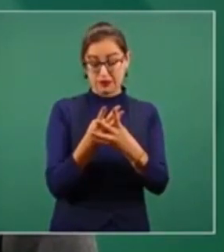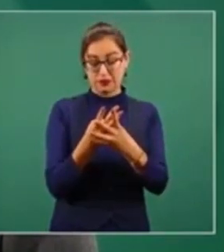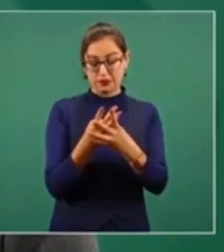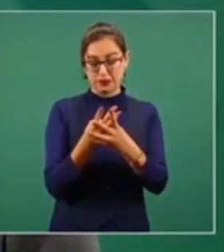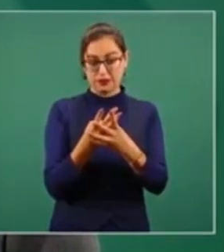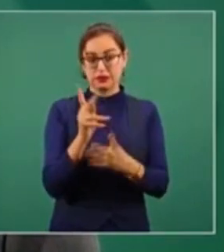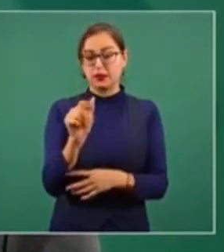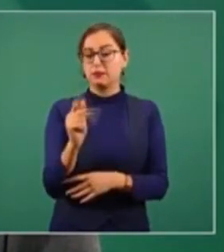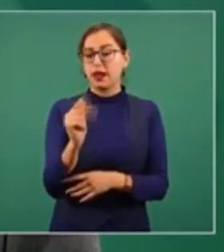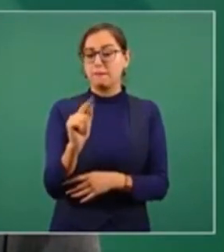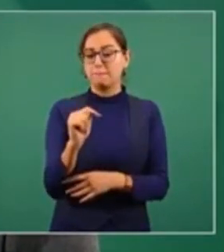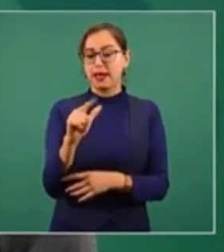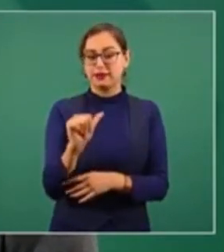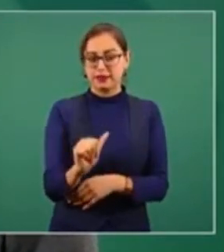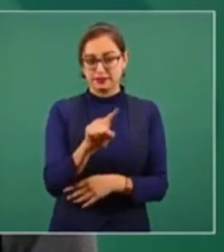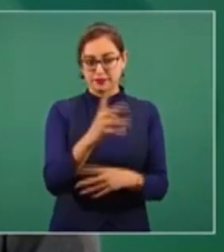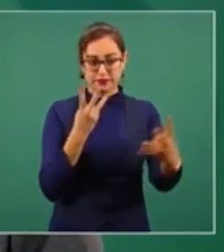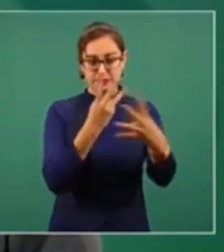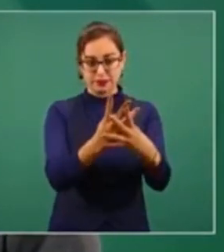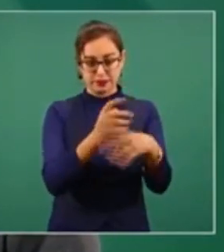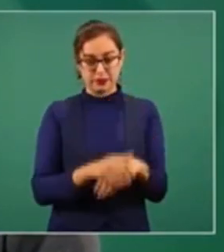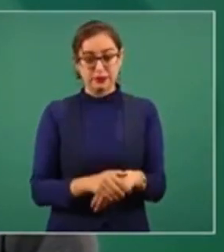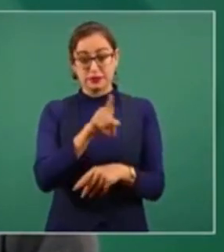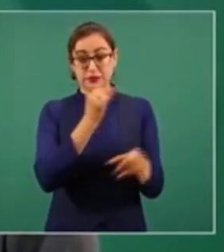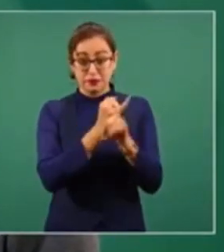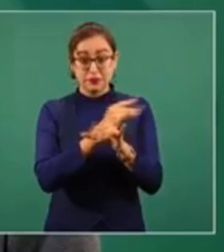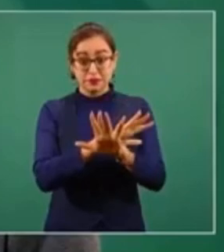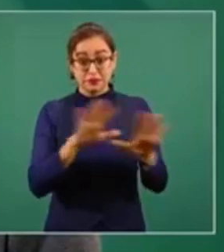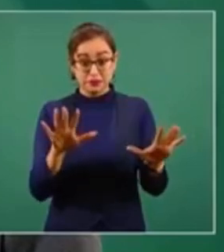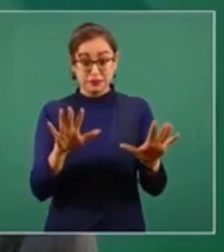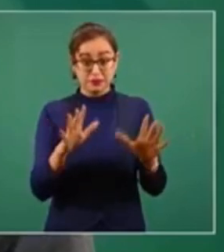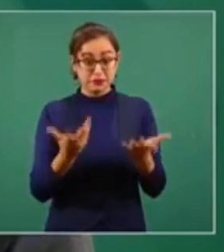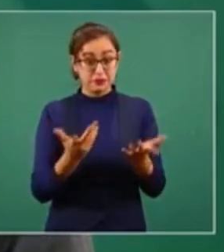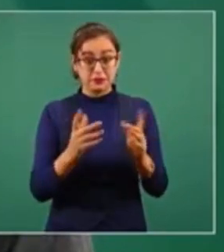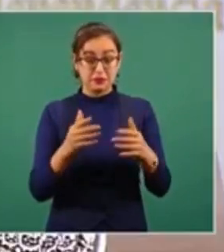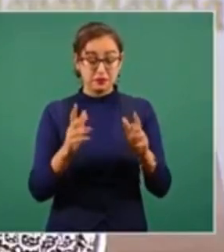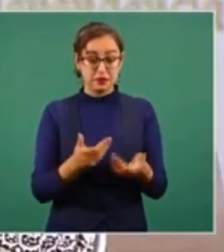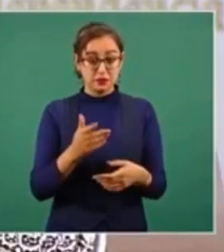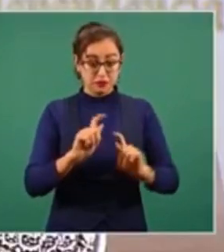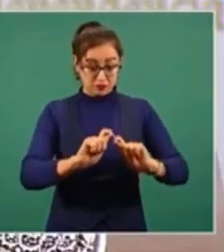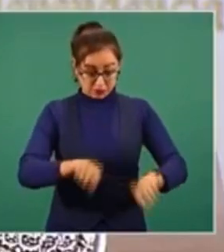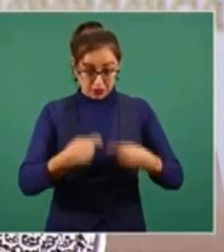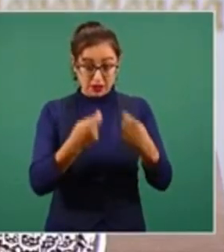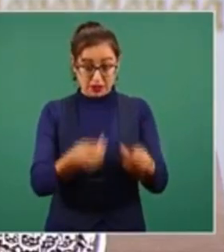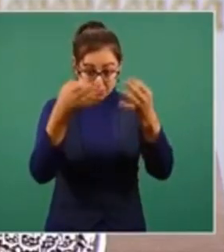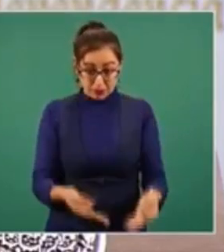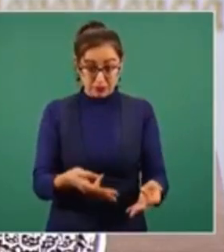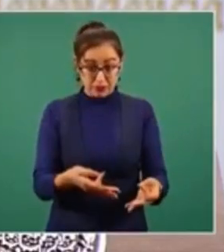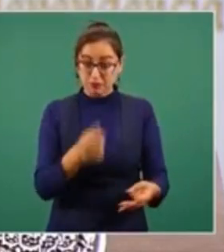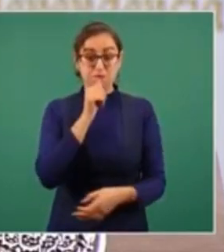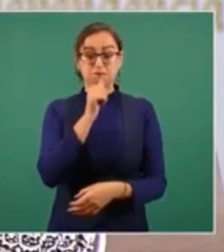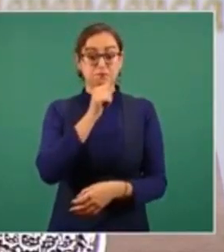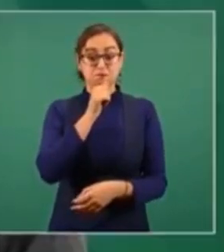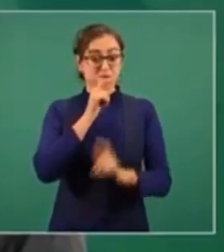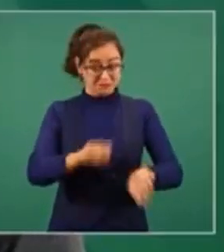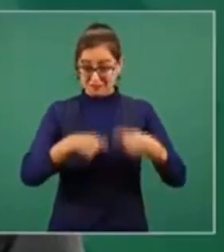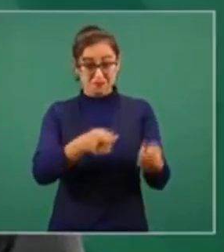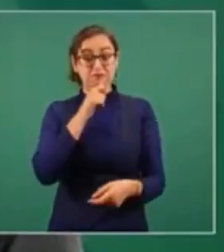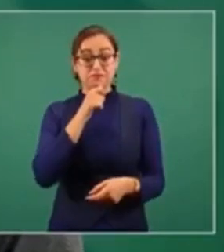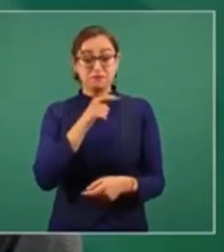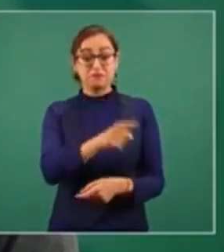el de Papantala, no está todavía entregado, siete mil millones de pesos se llevaron, no fue el reclusorio,